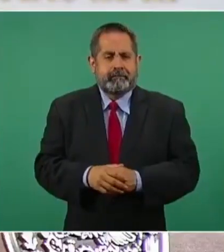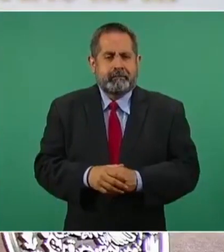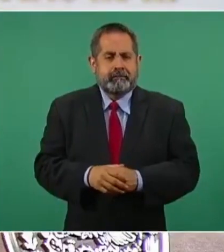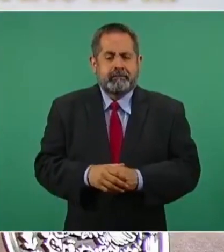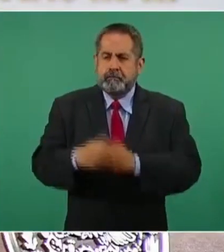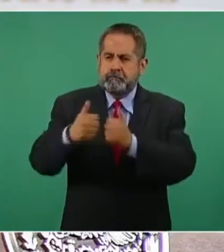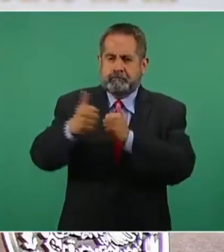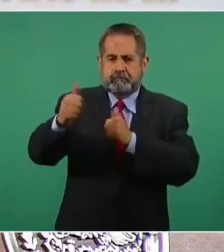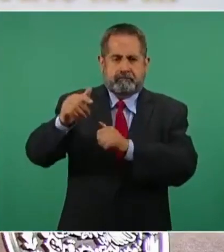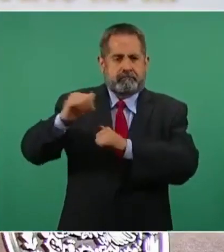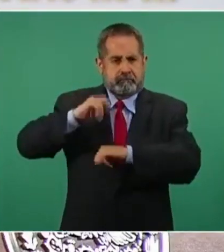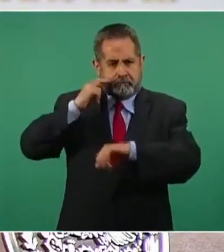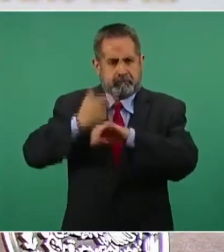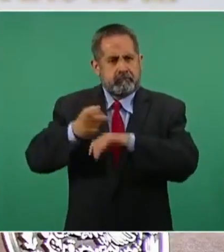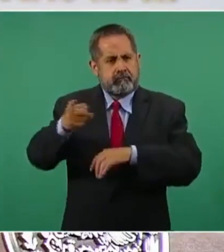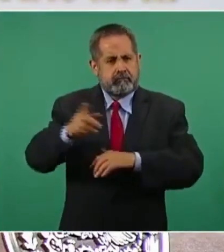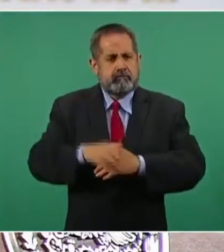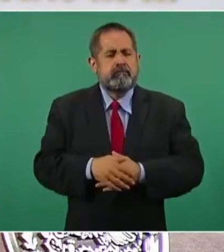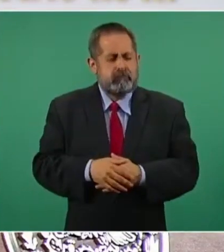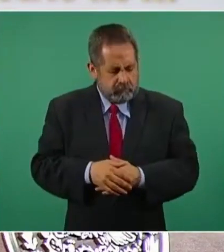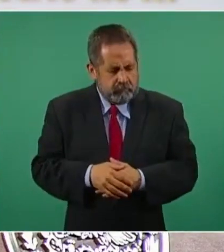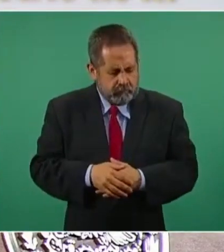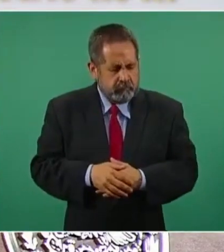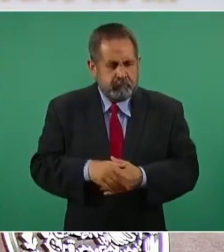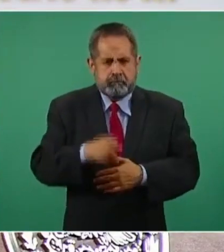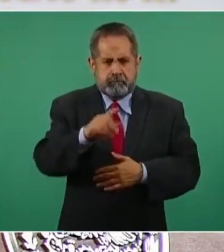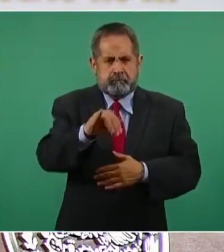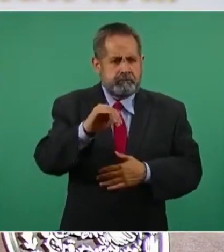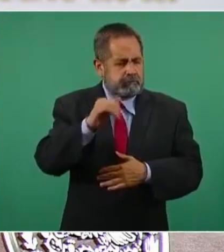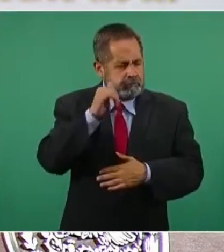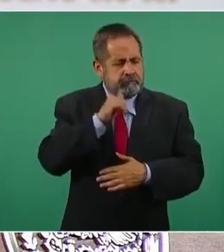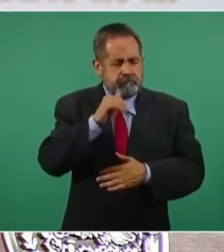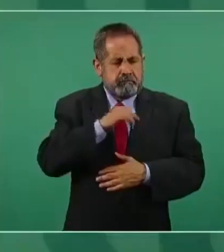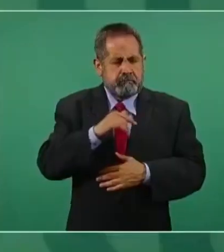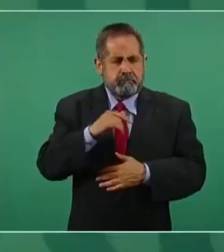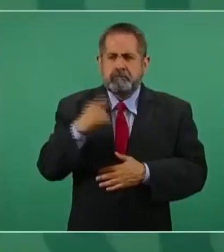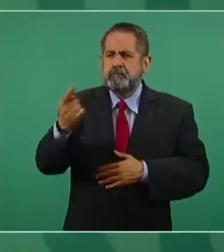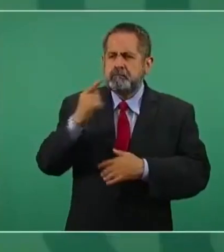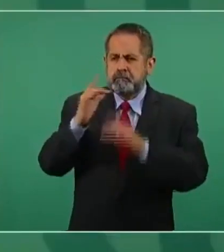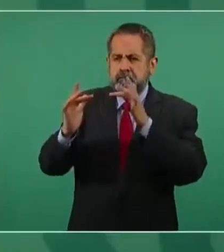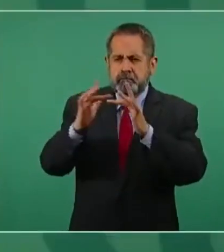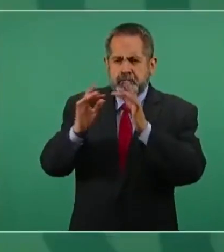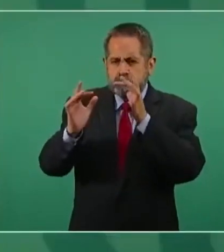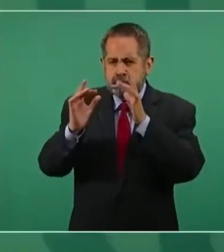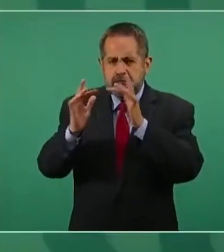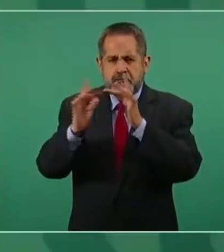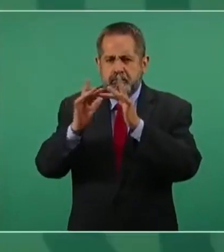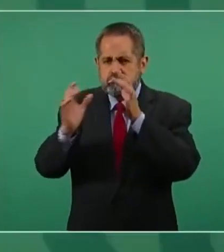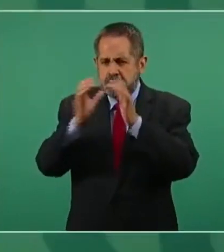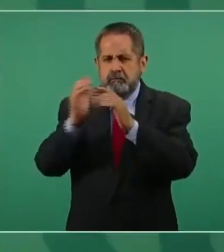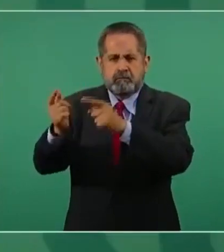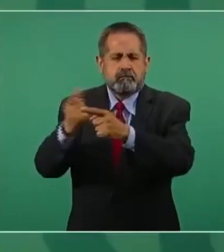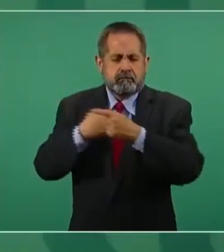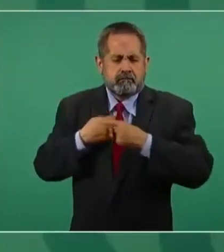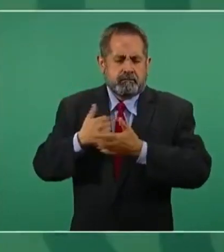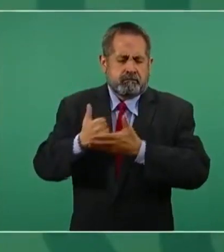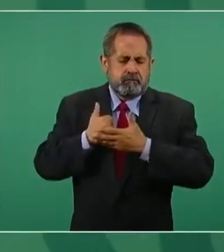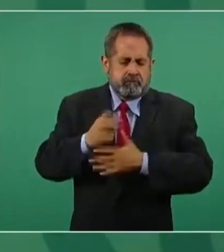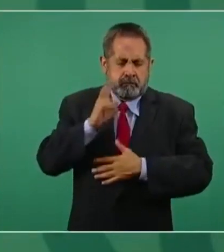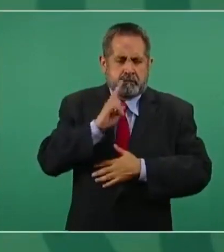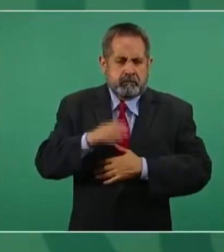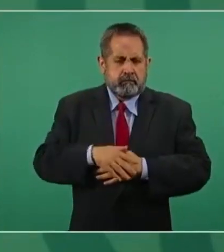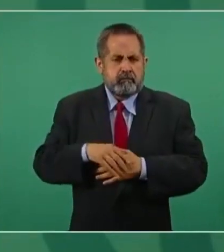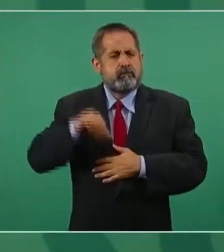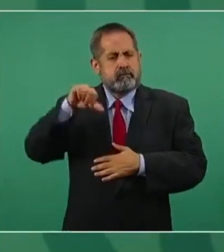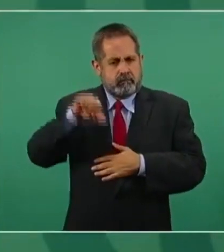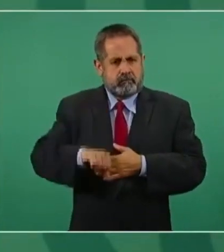autonomía en la fiscalía, pero siempre hay buena disposición a ayudar, que hoy